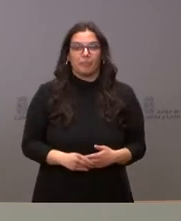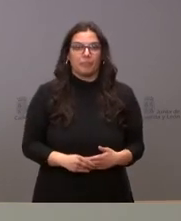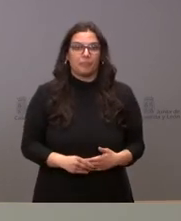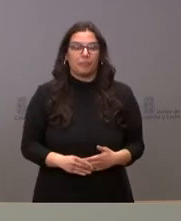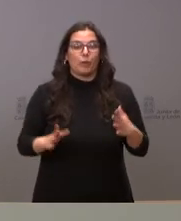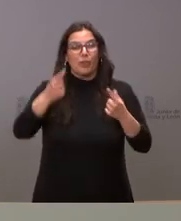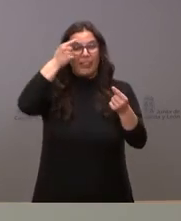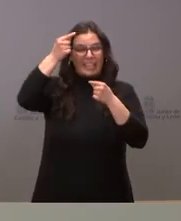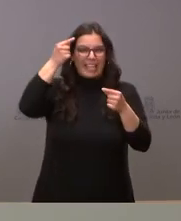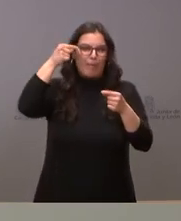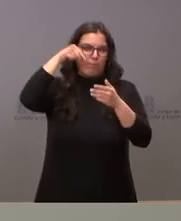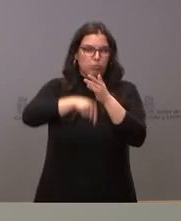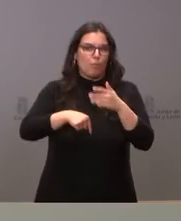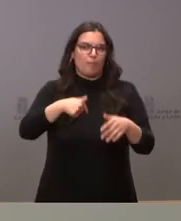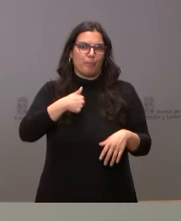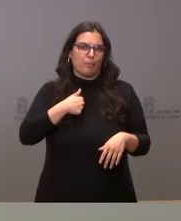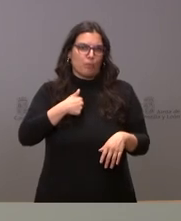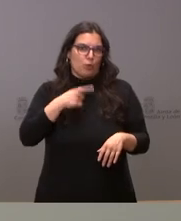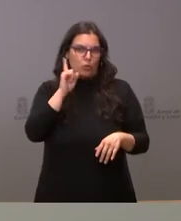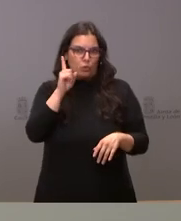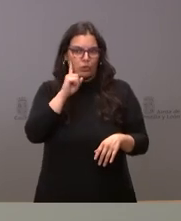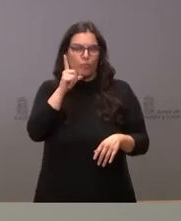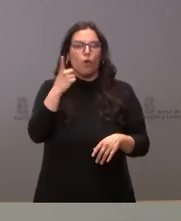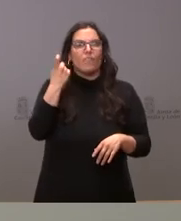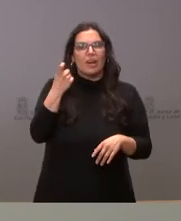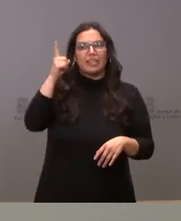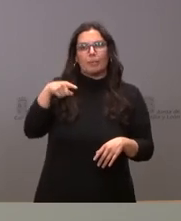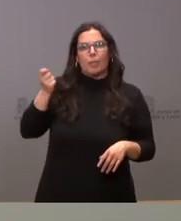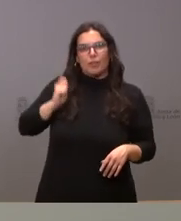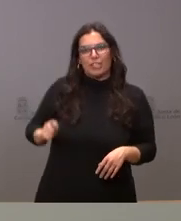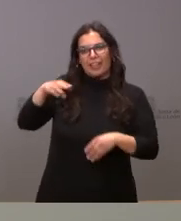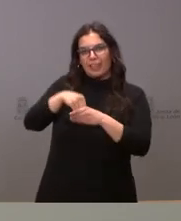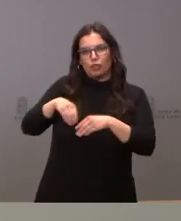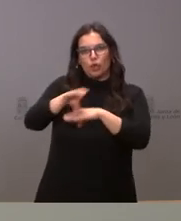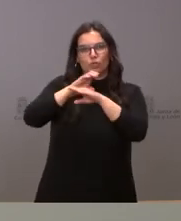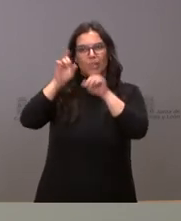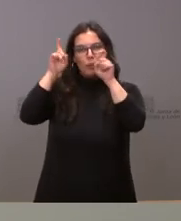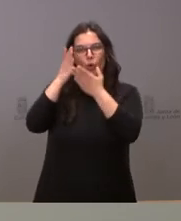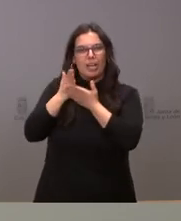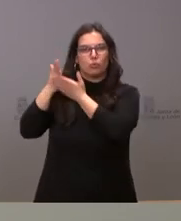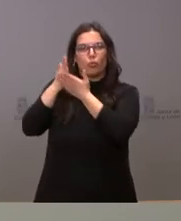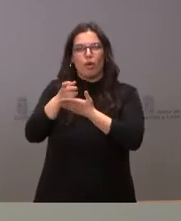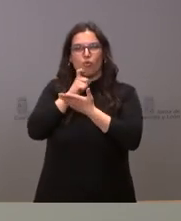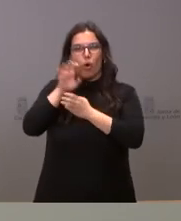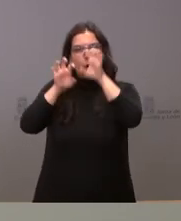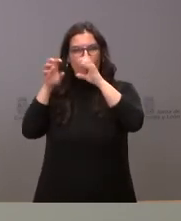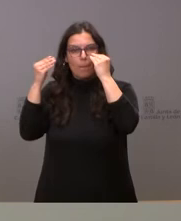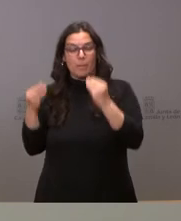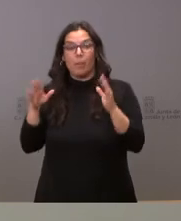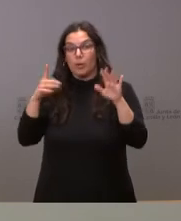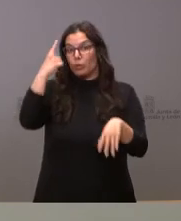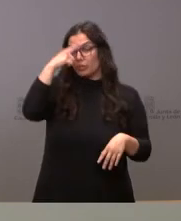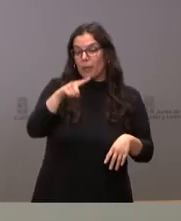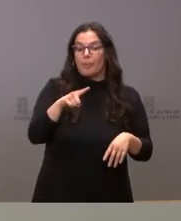detalle y requerirá también una parte de estudio por parte de los profesionales en la consejería de educación pero sí que saben ustedes que hay una parte del